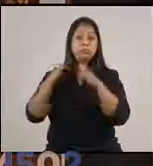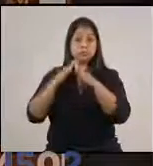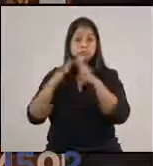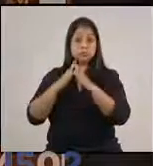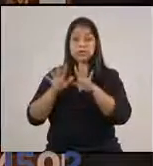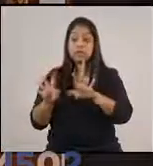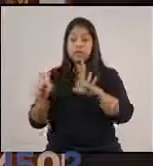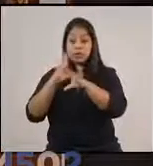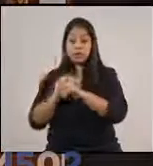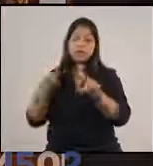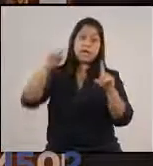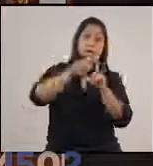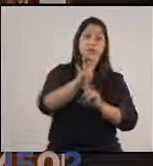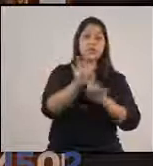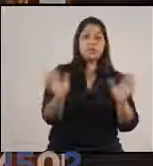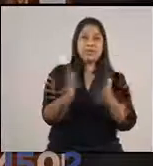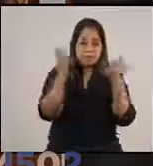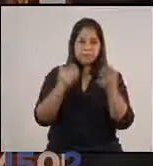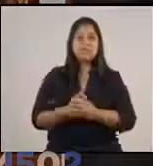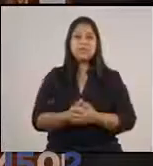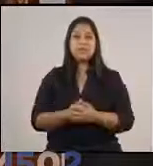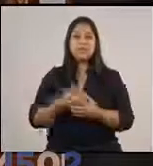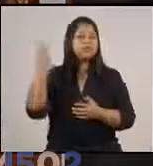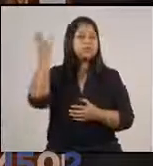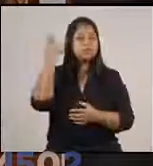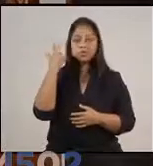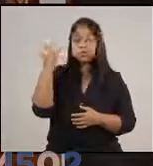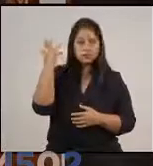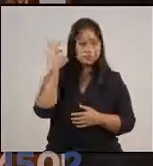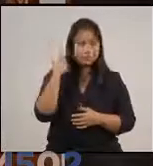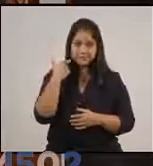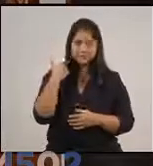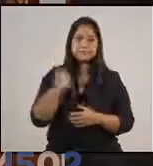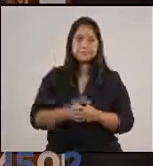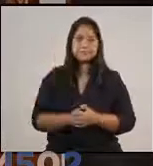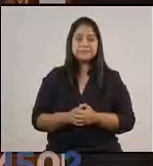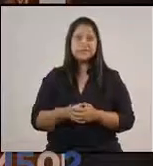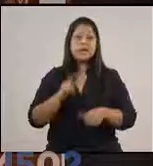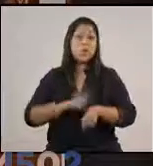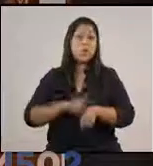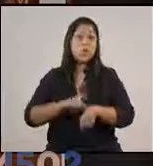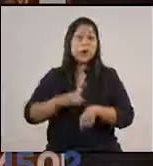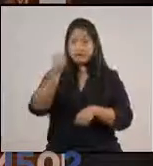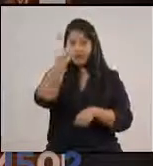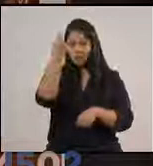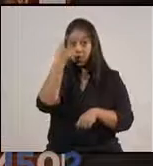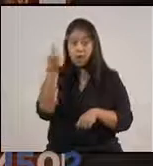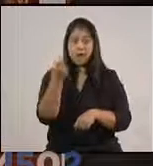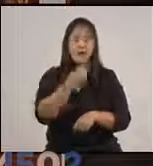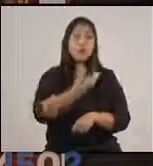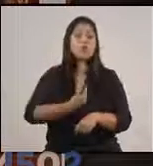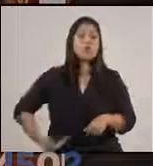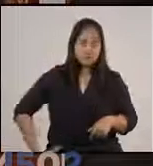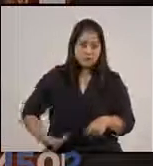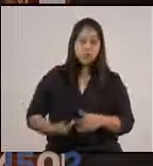a 4 de la mañana del día siguiente. Todos los días de la semana. El horario laboral de las dependencias del